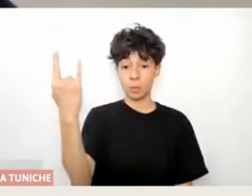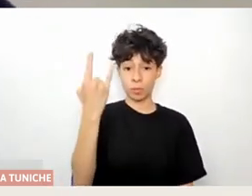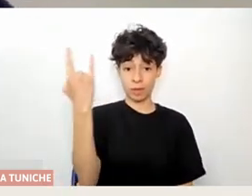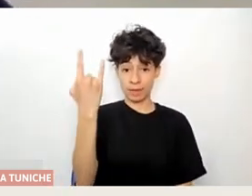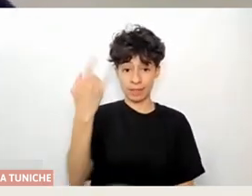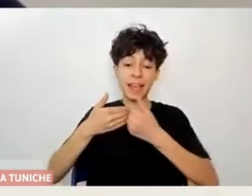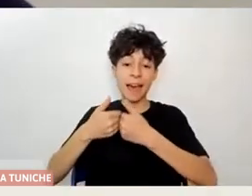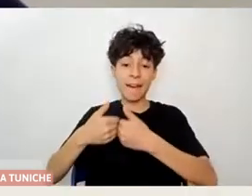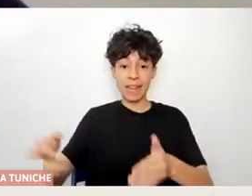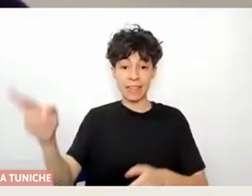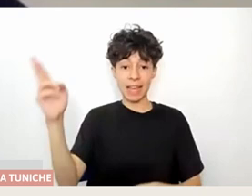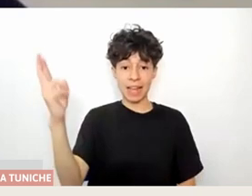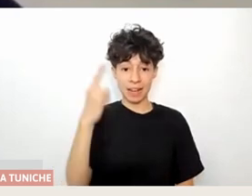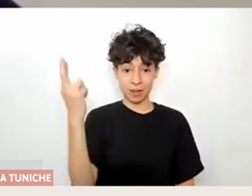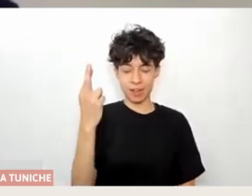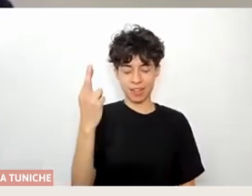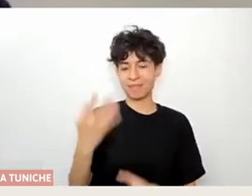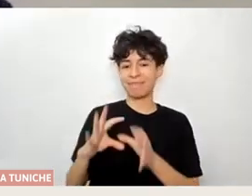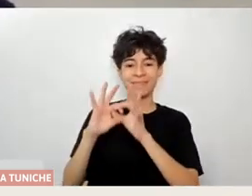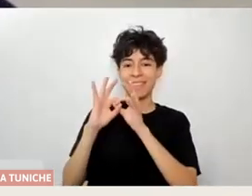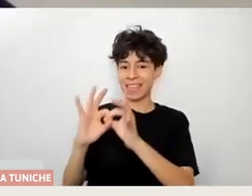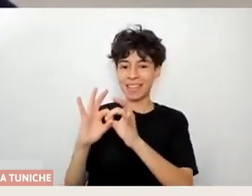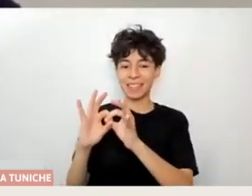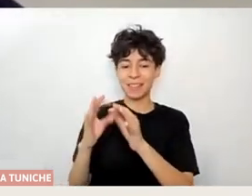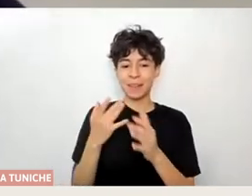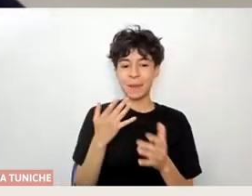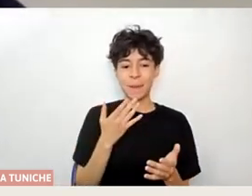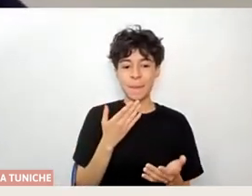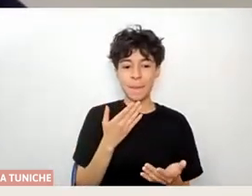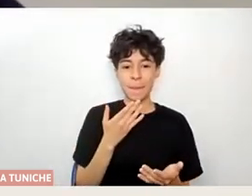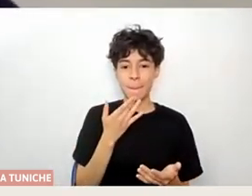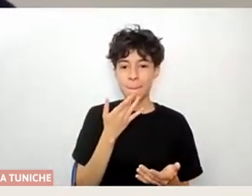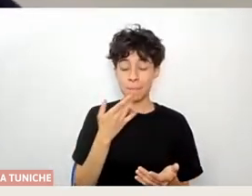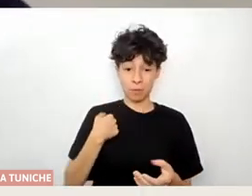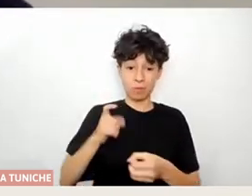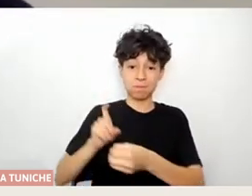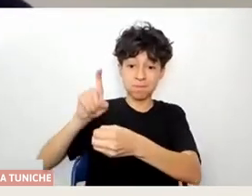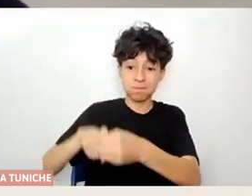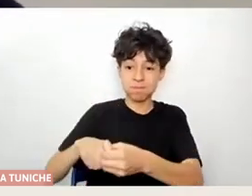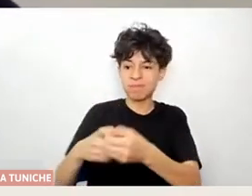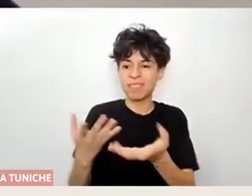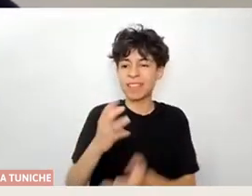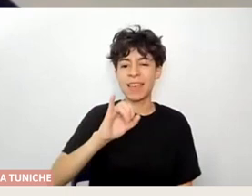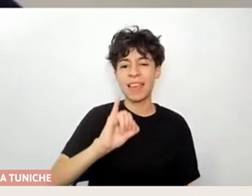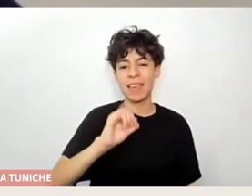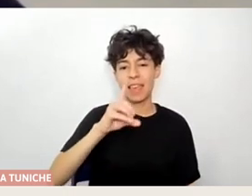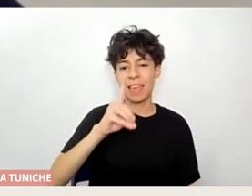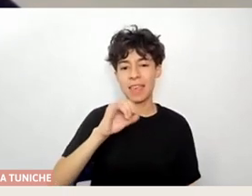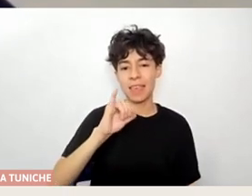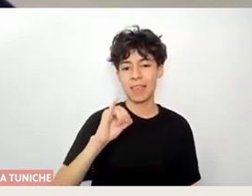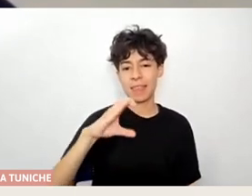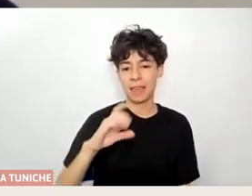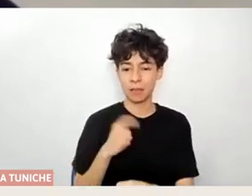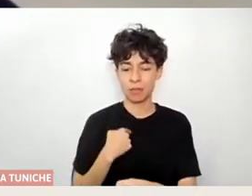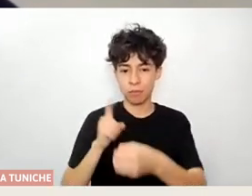hoy, digamos, nos brinda este espacio, ¿no?, al IRI, en el que yo formo parte. La verdad, me sentí muy honrado de, de formar